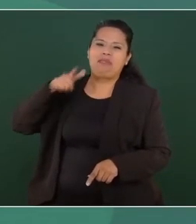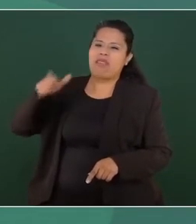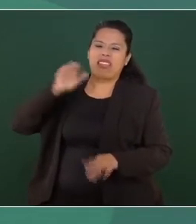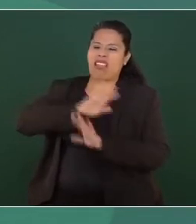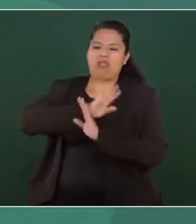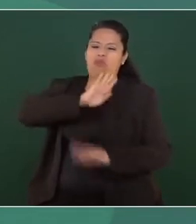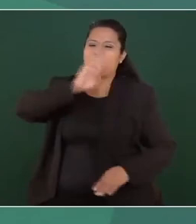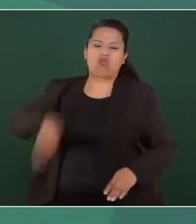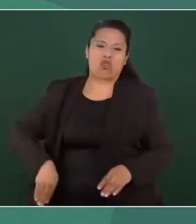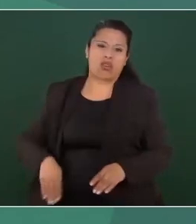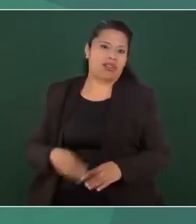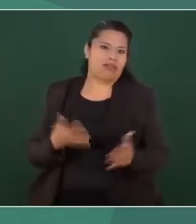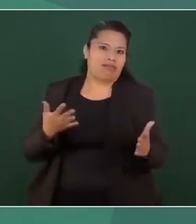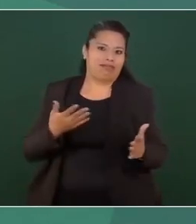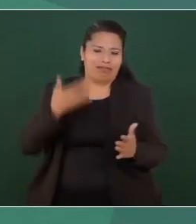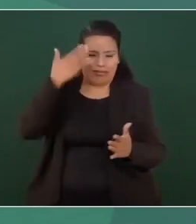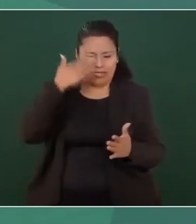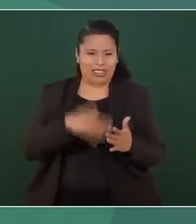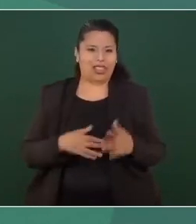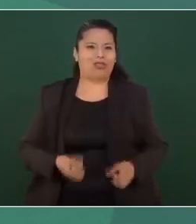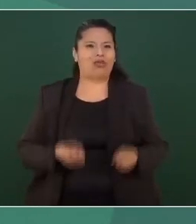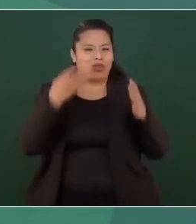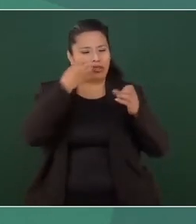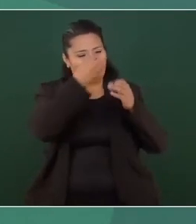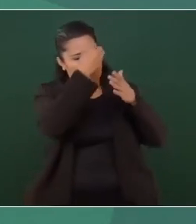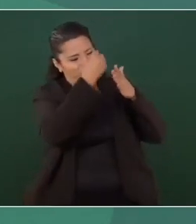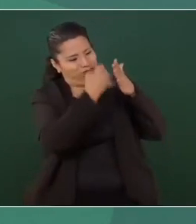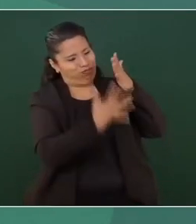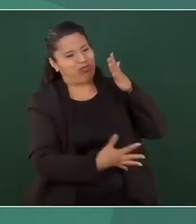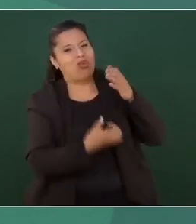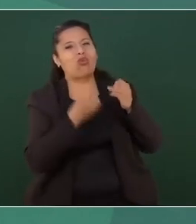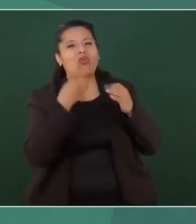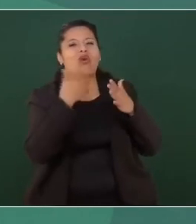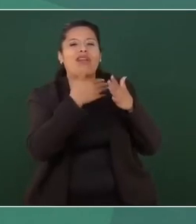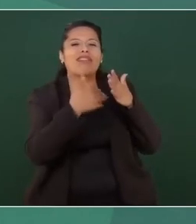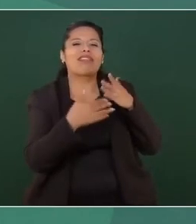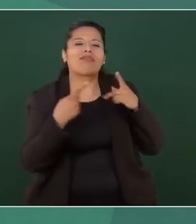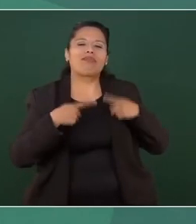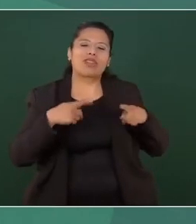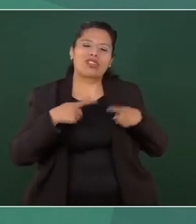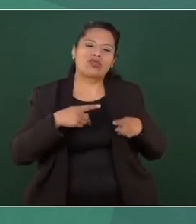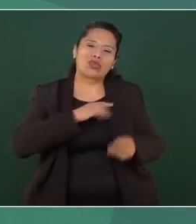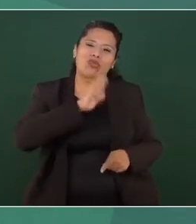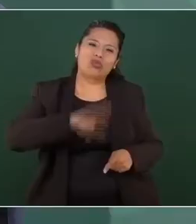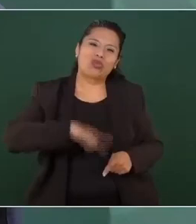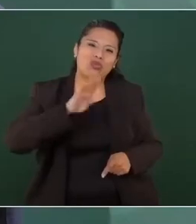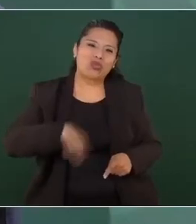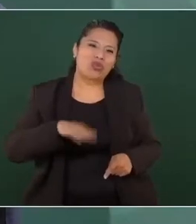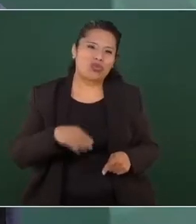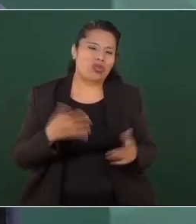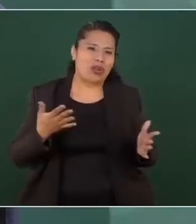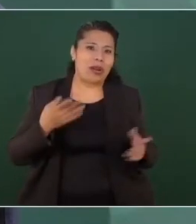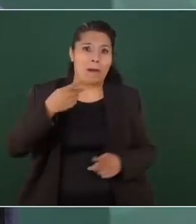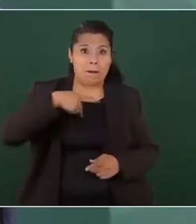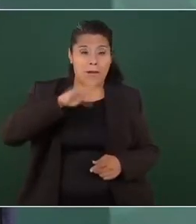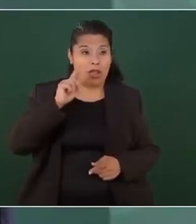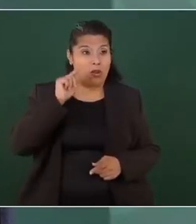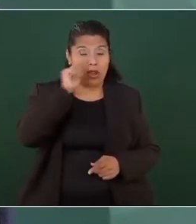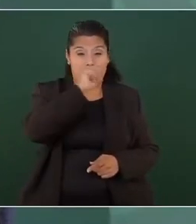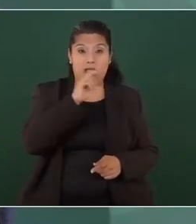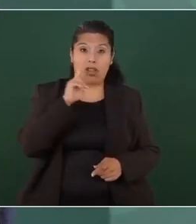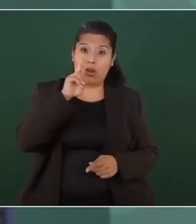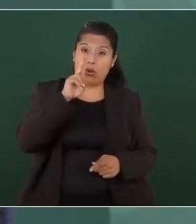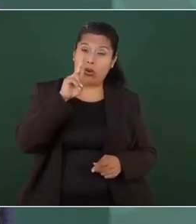Y ahí están los datos. ¿Cuándo Naciones Unidas se pronunció?